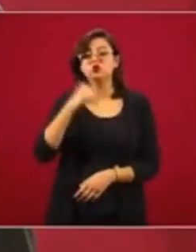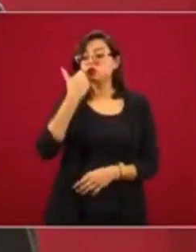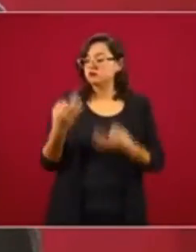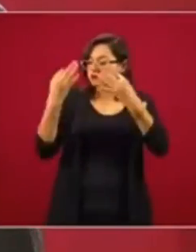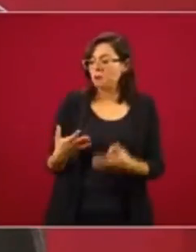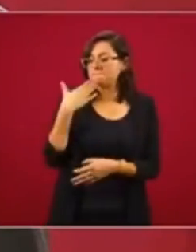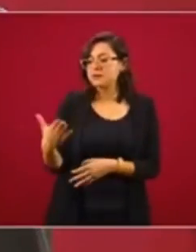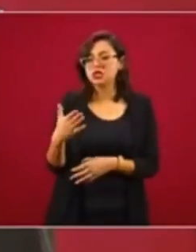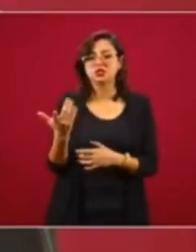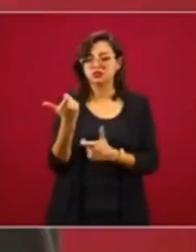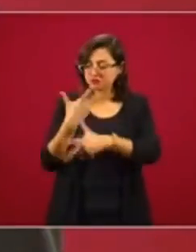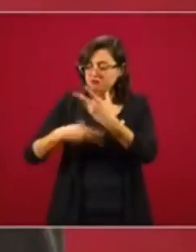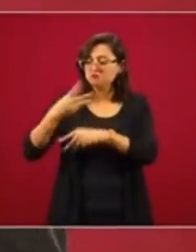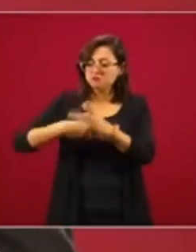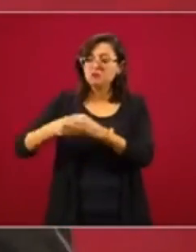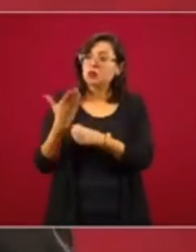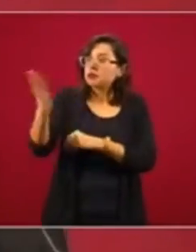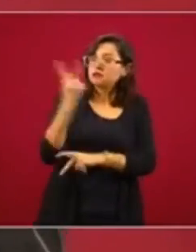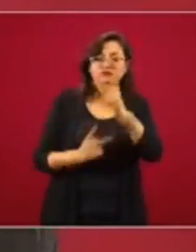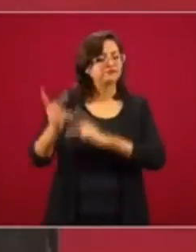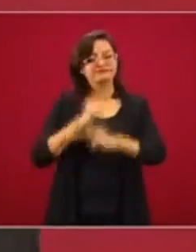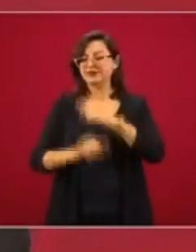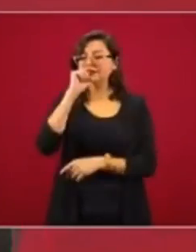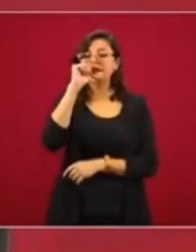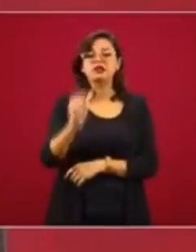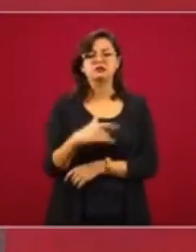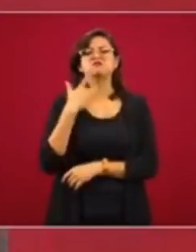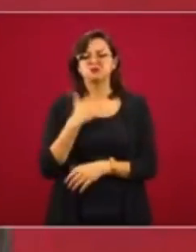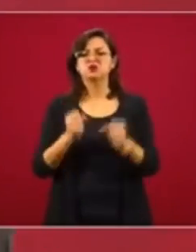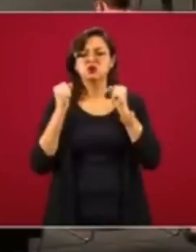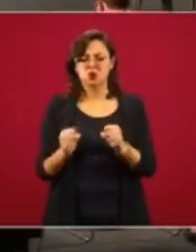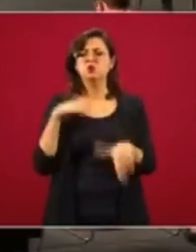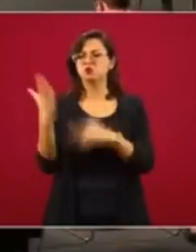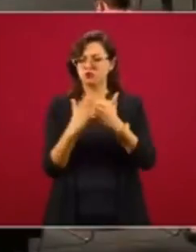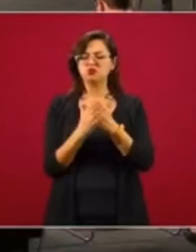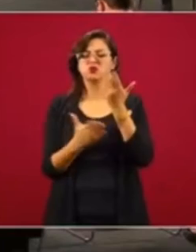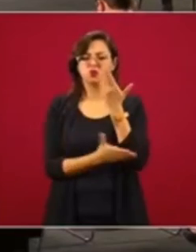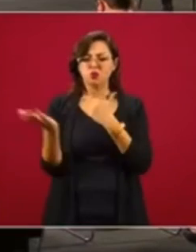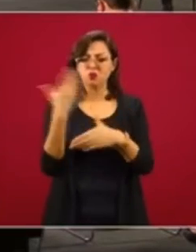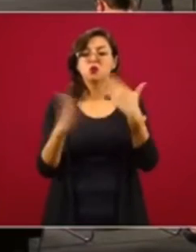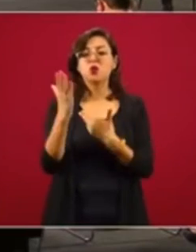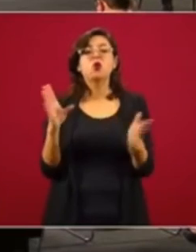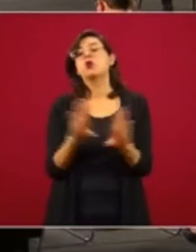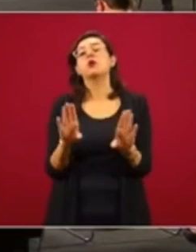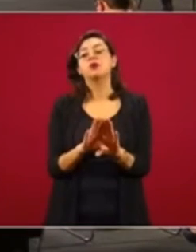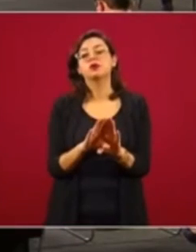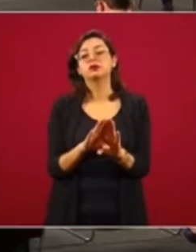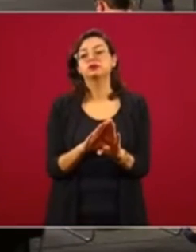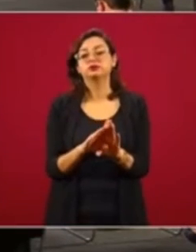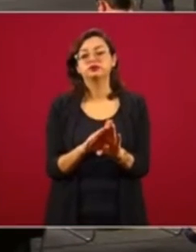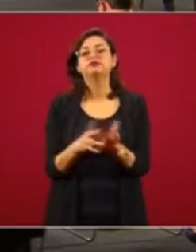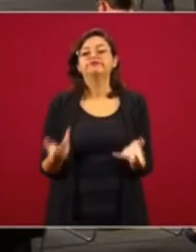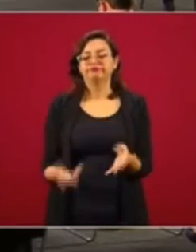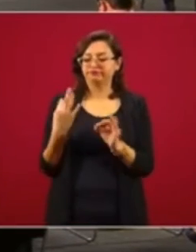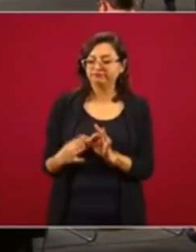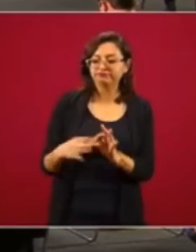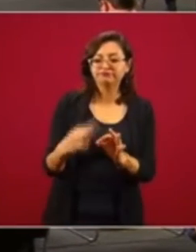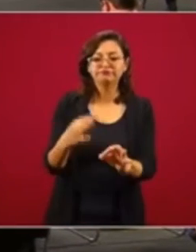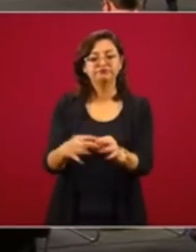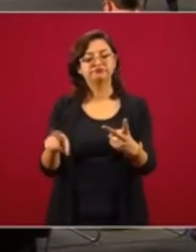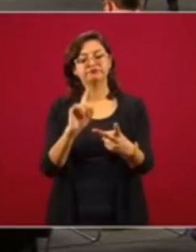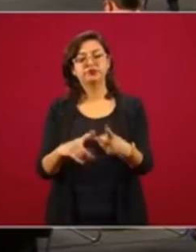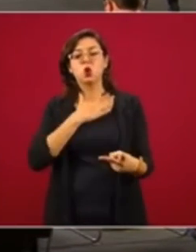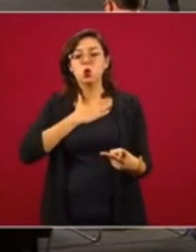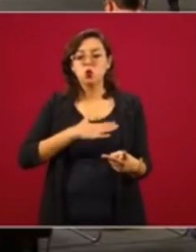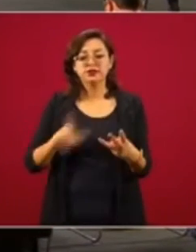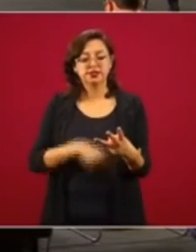no endeudar. Y estamos seguros que vamos a salir si actuamos con eficiencia, con justicia